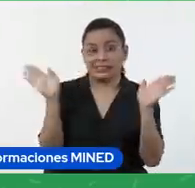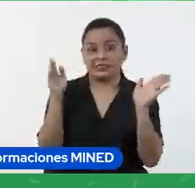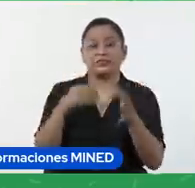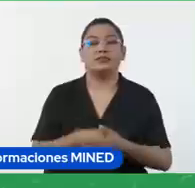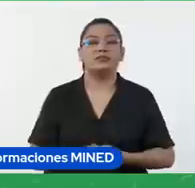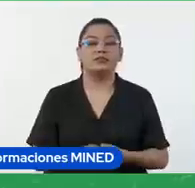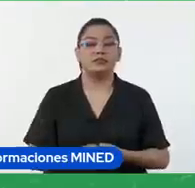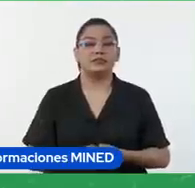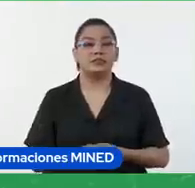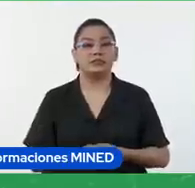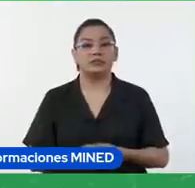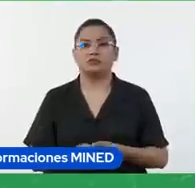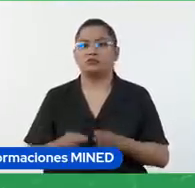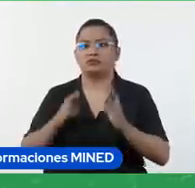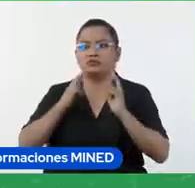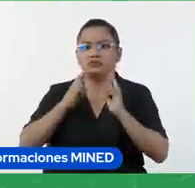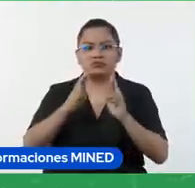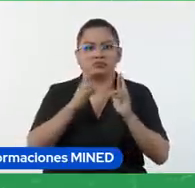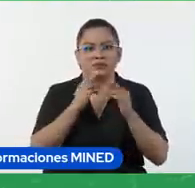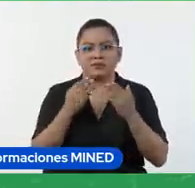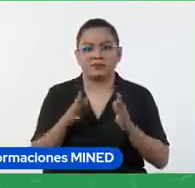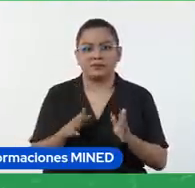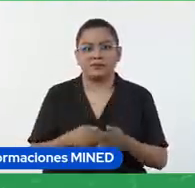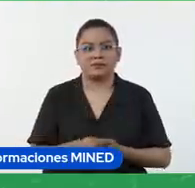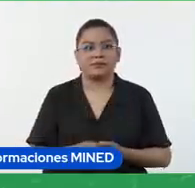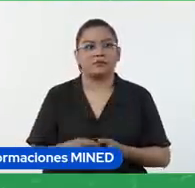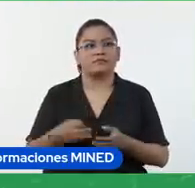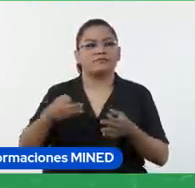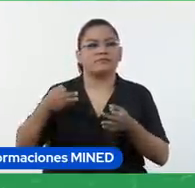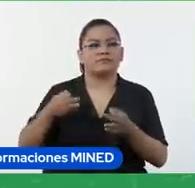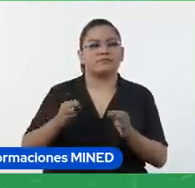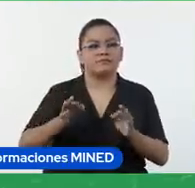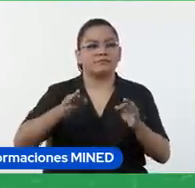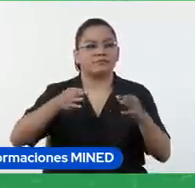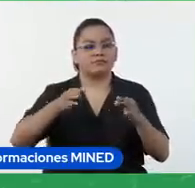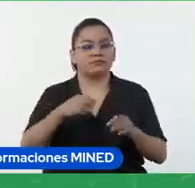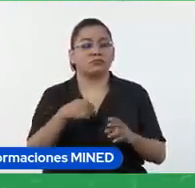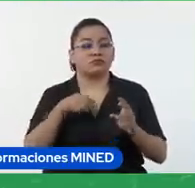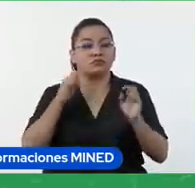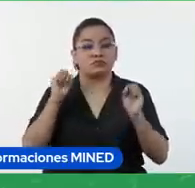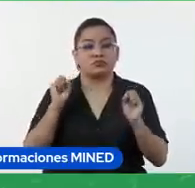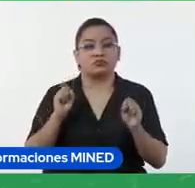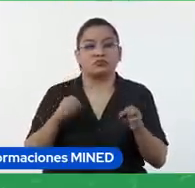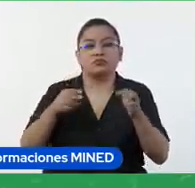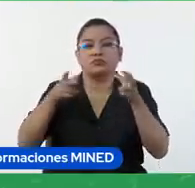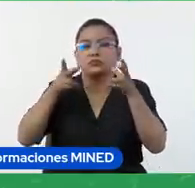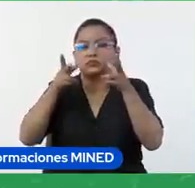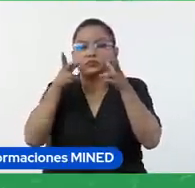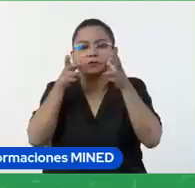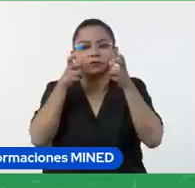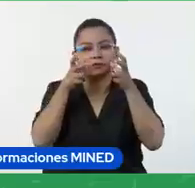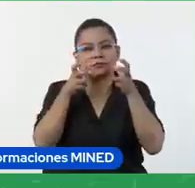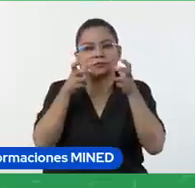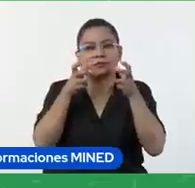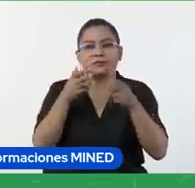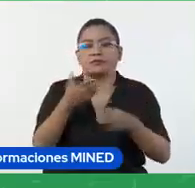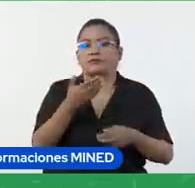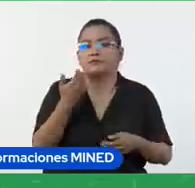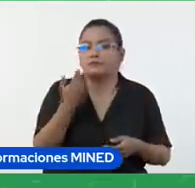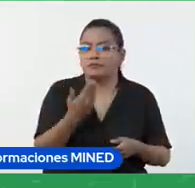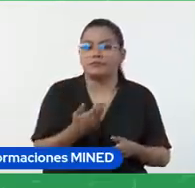y dar su respuesta van a ser formas que me van a permitir observar lo que está ocurriendo